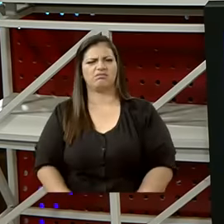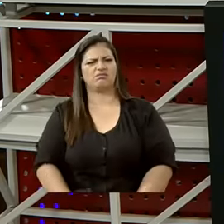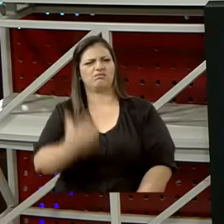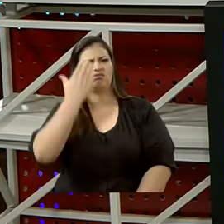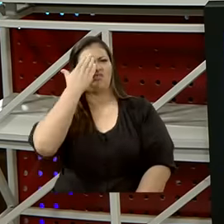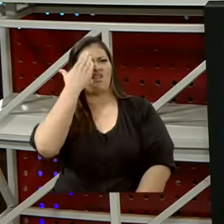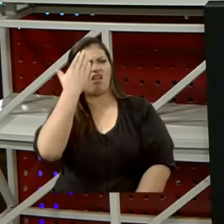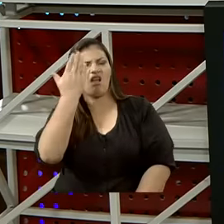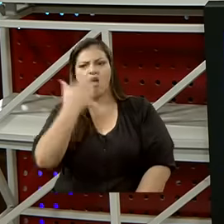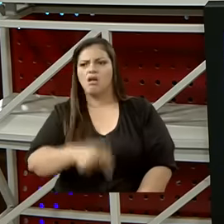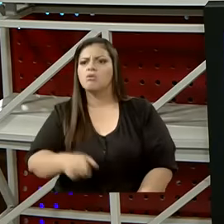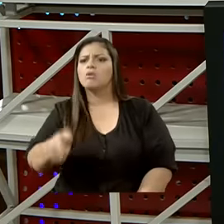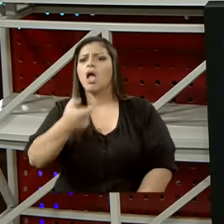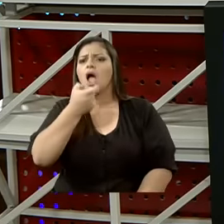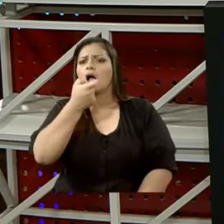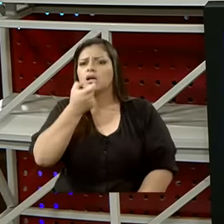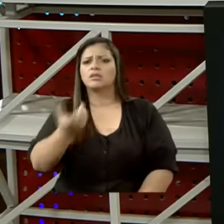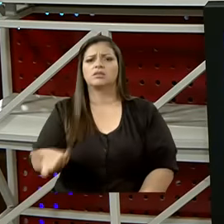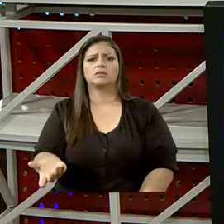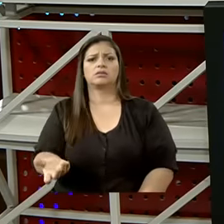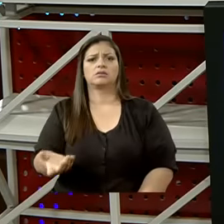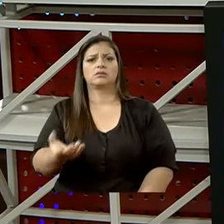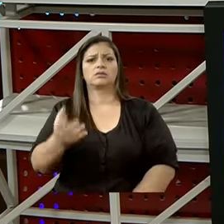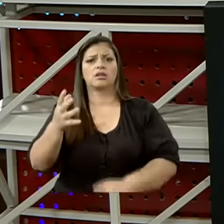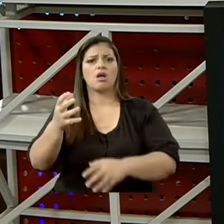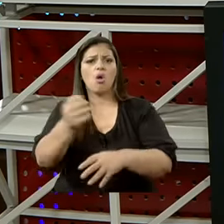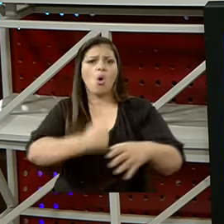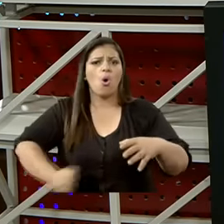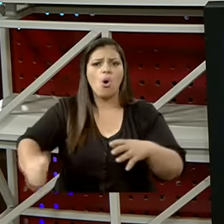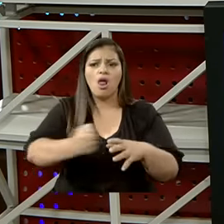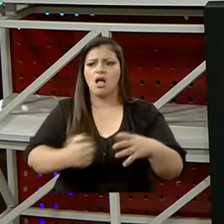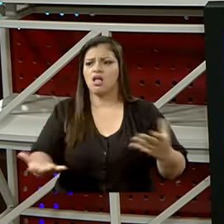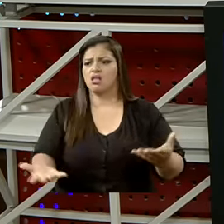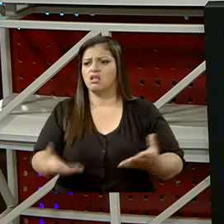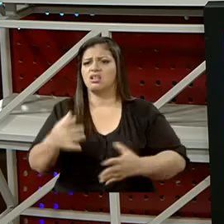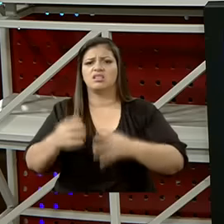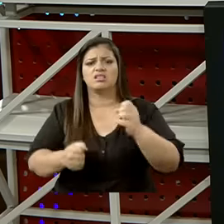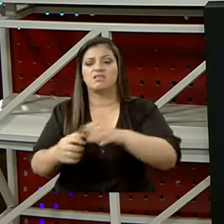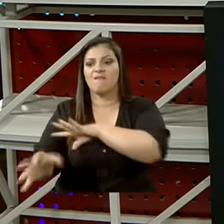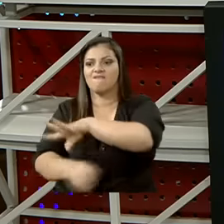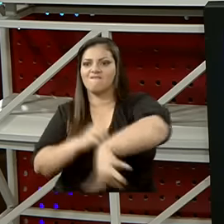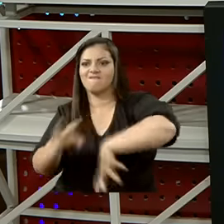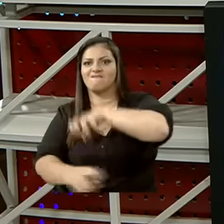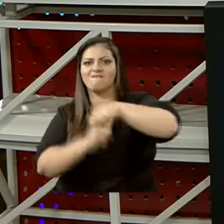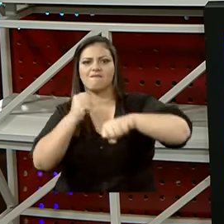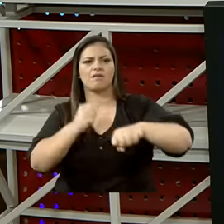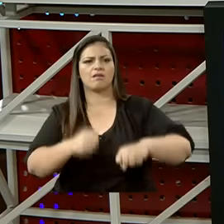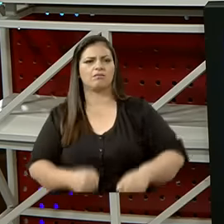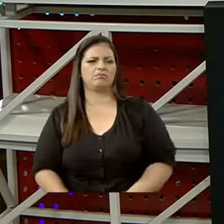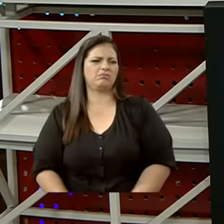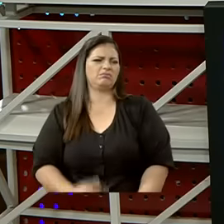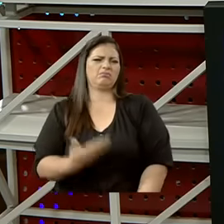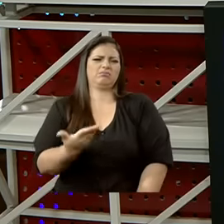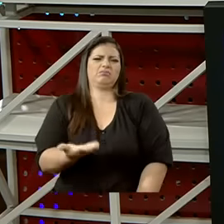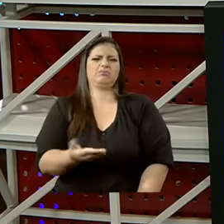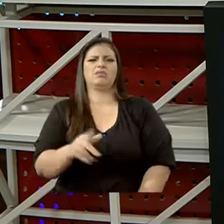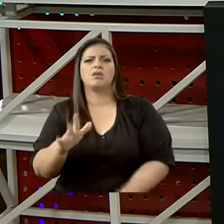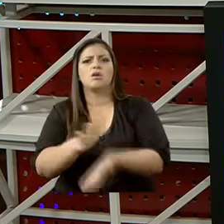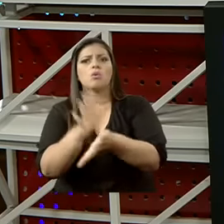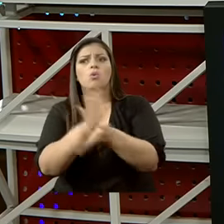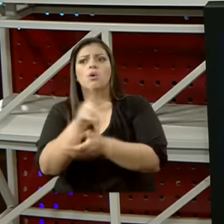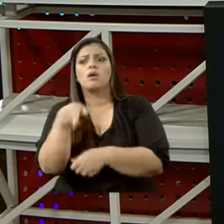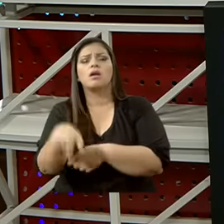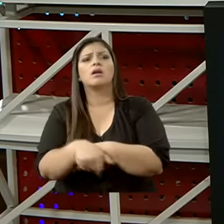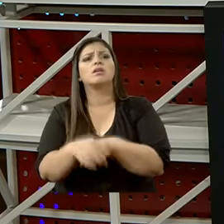la población escolar de los niños. Imagínate. Qué perjuicio terrible que le hacen a esas criaturas que incluso siendo de familias muy humildes, tienen la